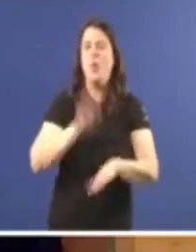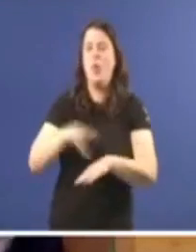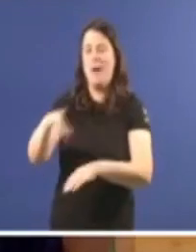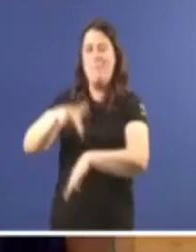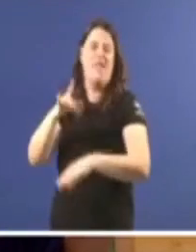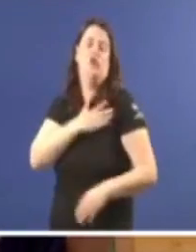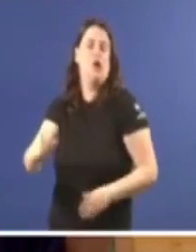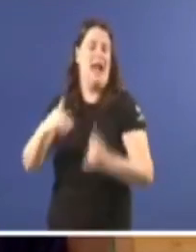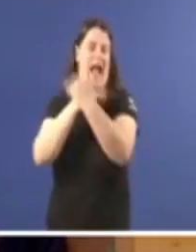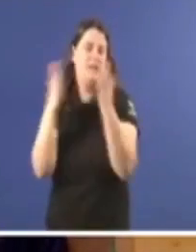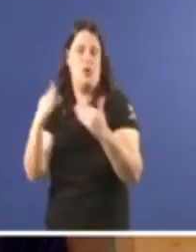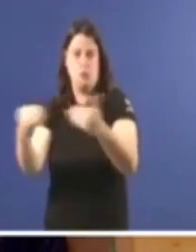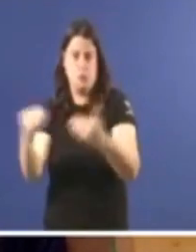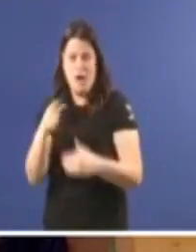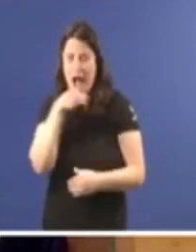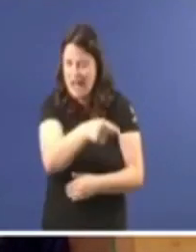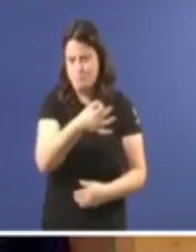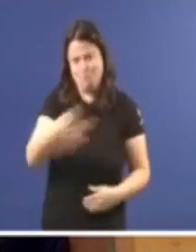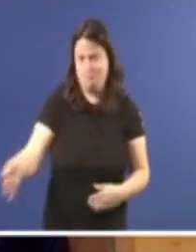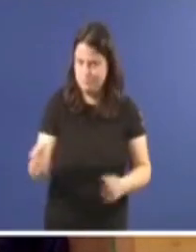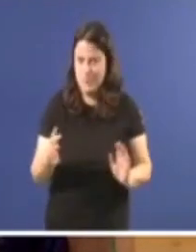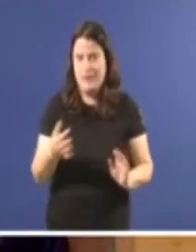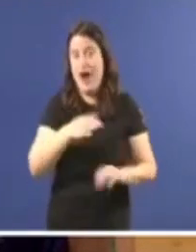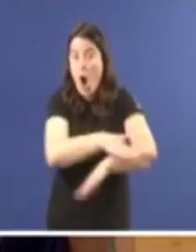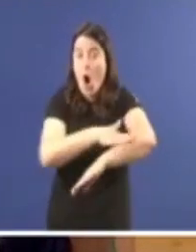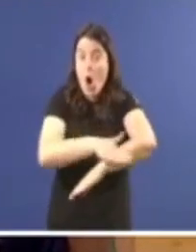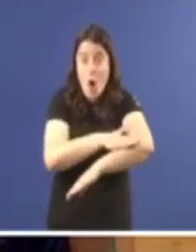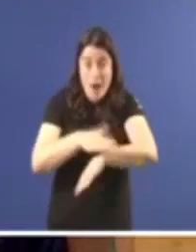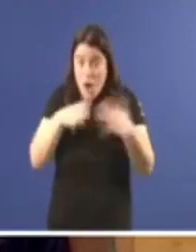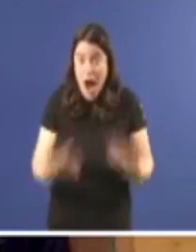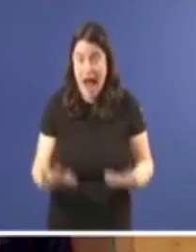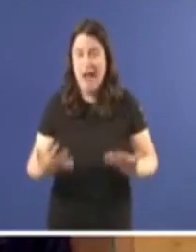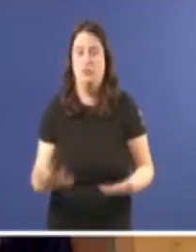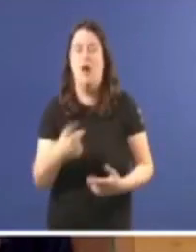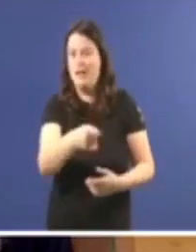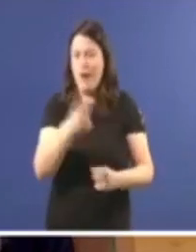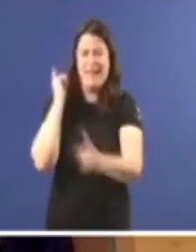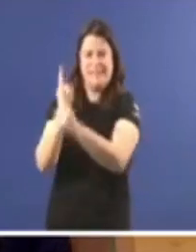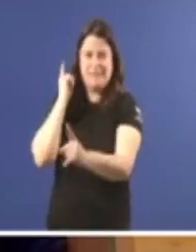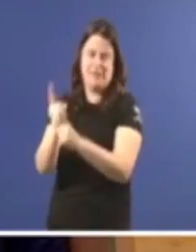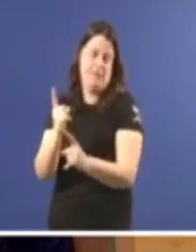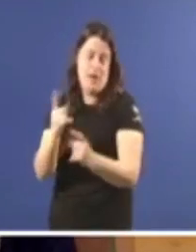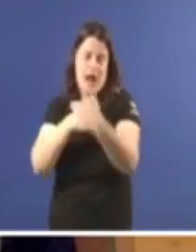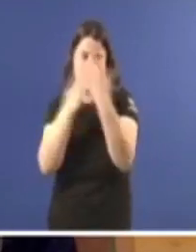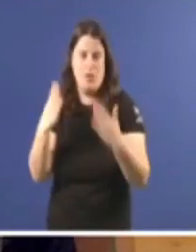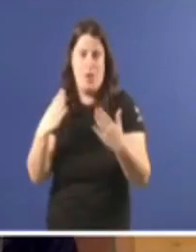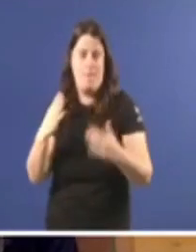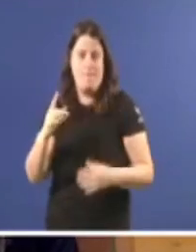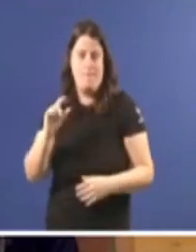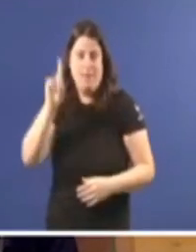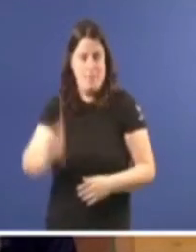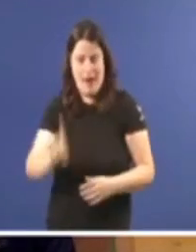indignidade, é xe señor Feijó, si que é impropio dun goberno que está atacando a atención primaria deste país. E mire,